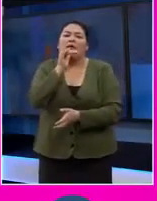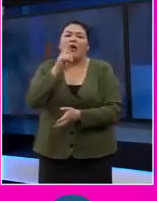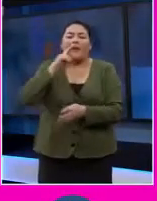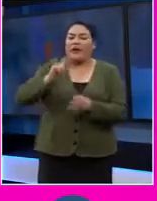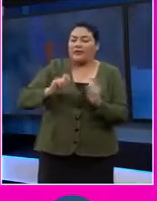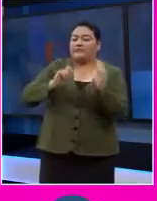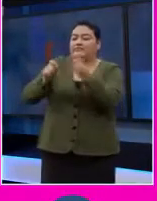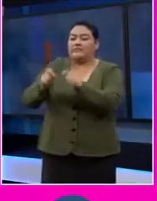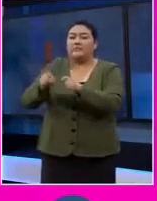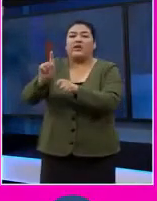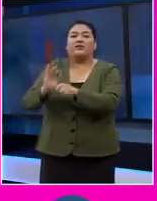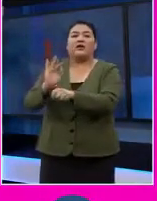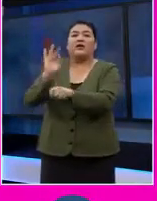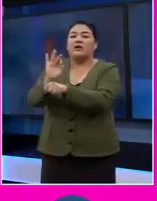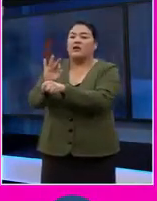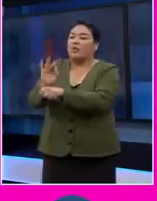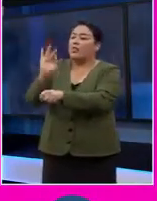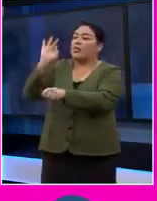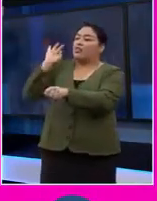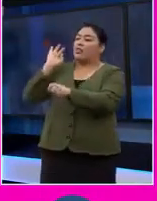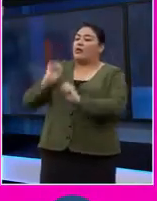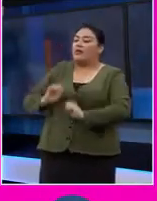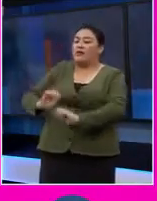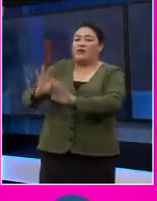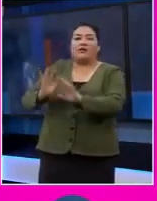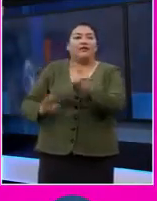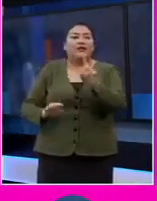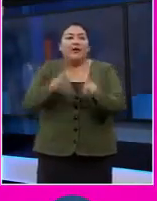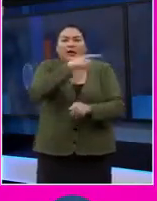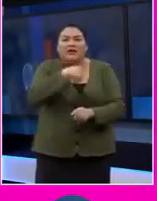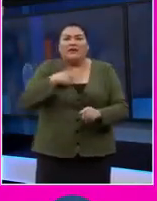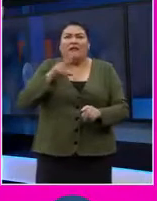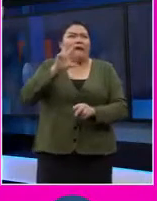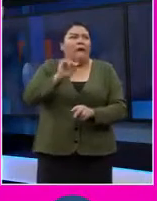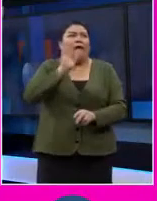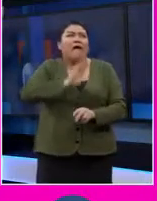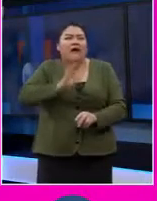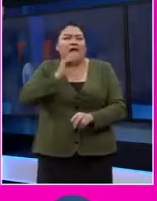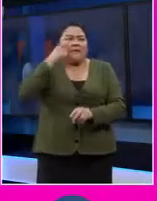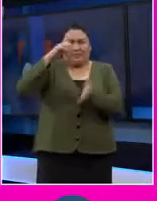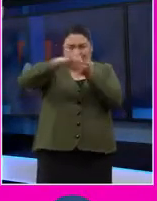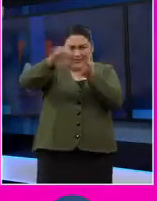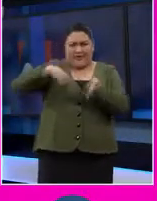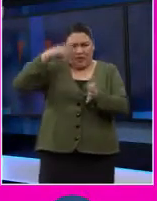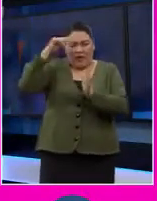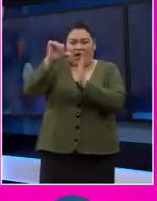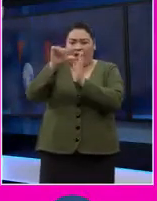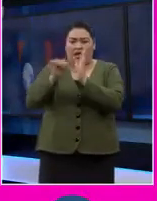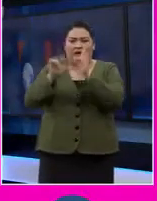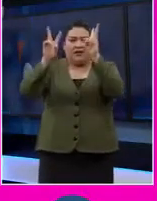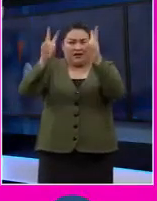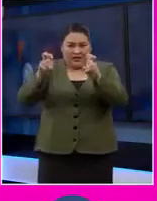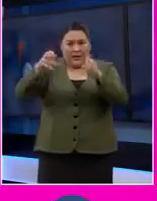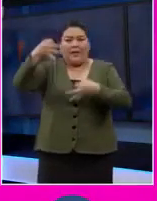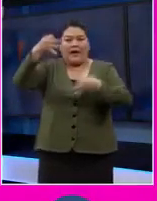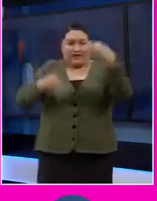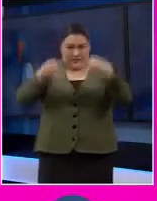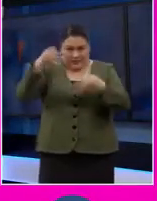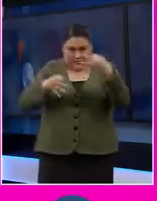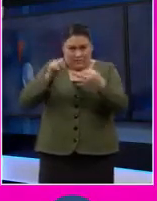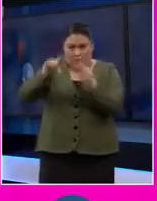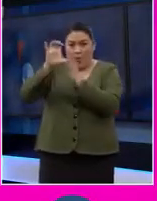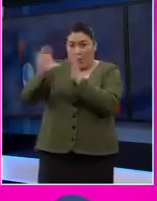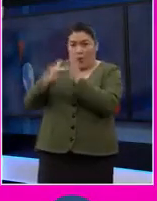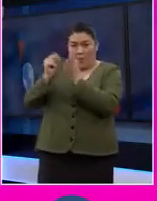quitarles protección. Y la verdad es que genera muchas dificultades. El ejemplo específico es el artículo sobre capacidad jurídica de la propia